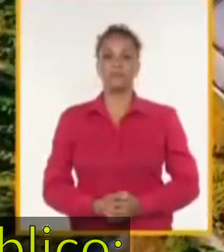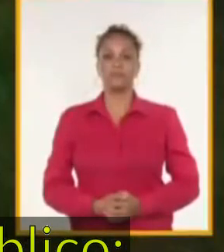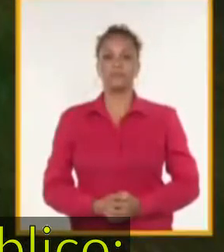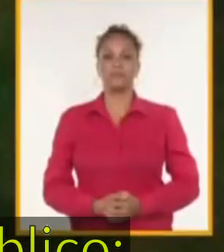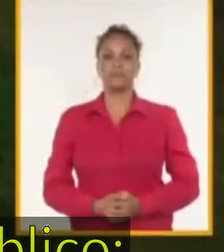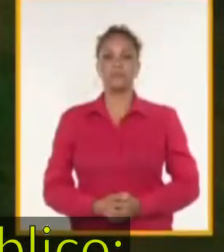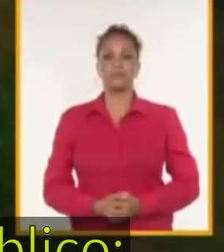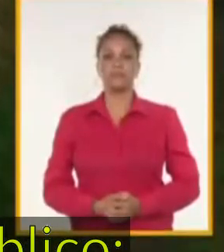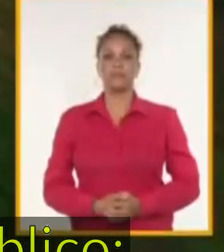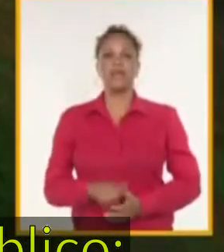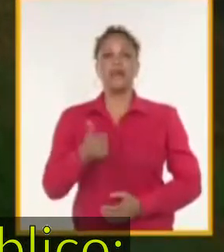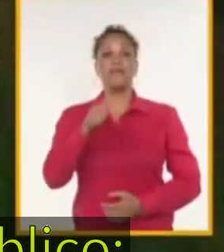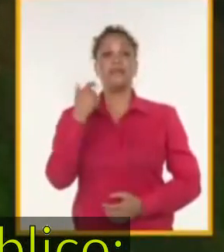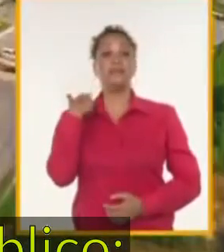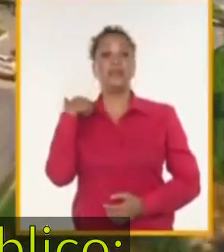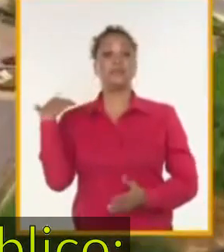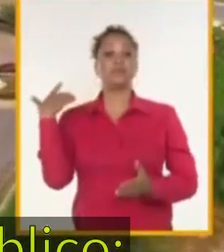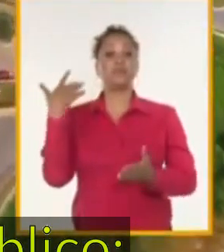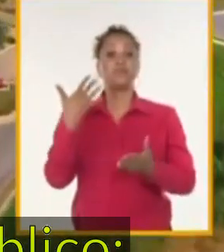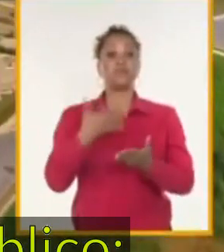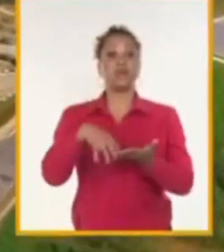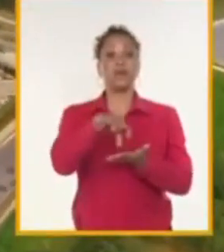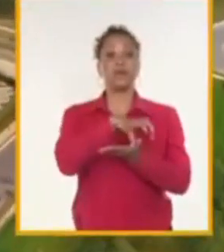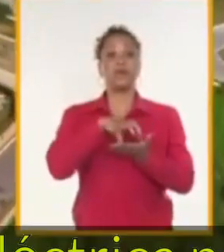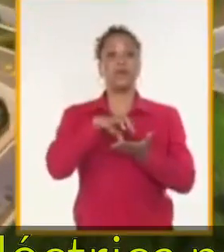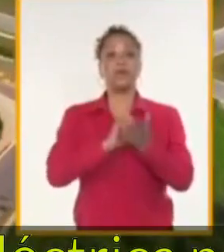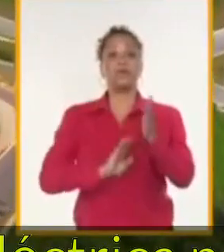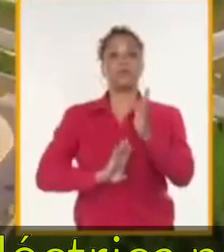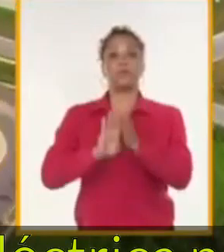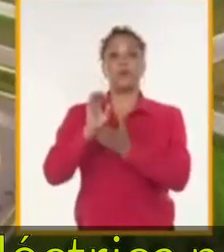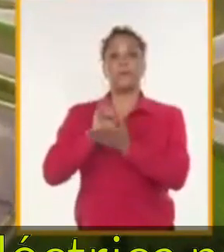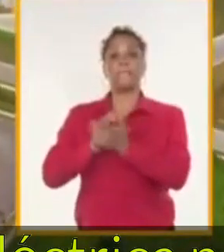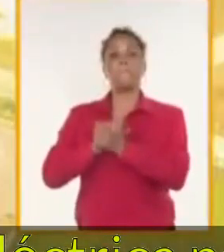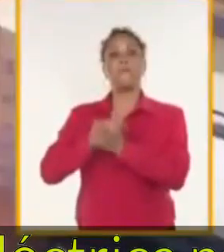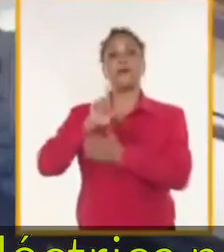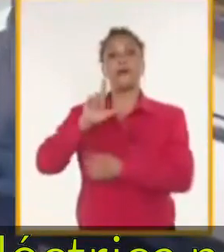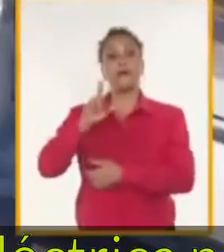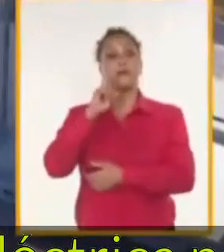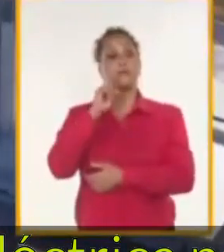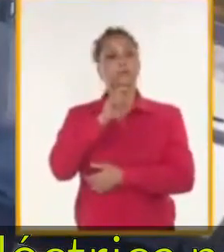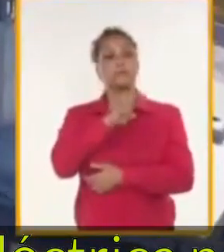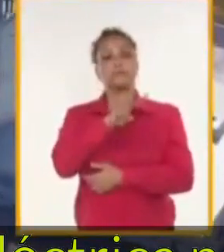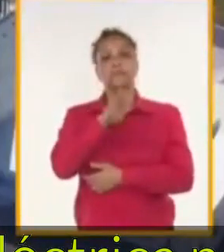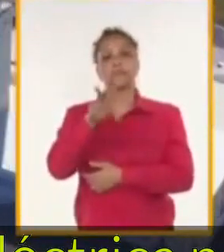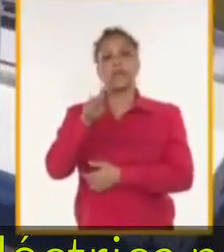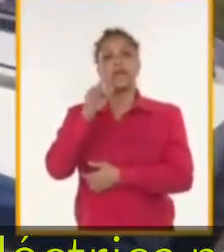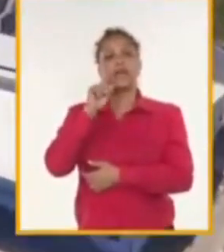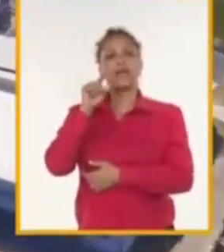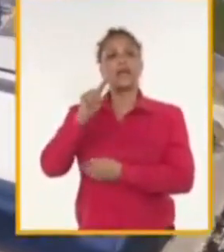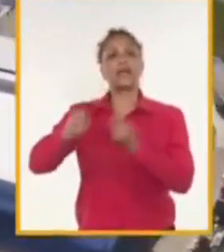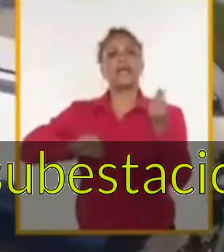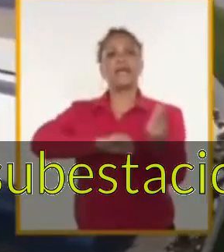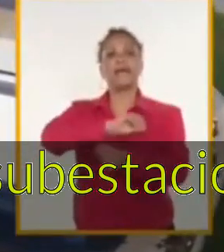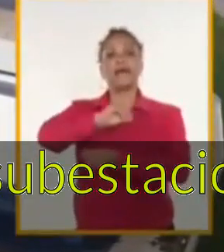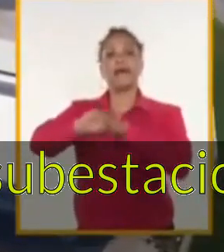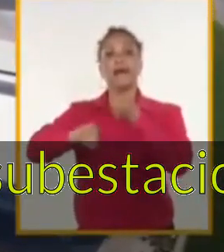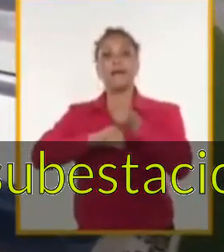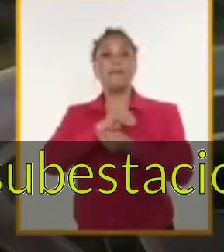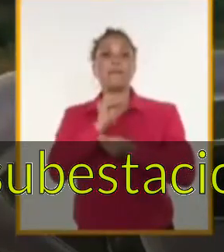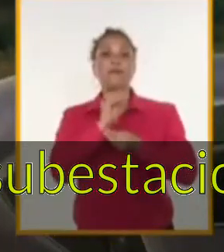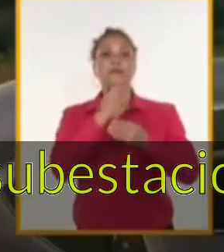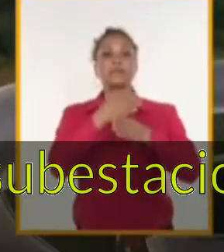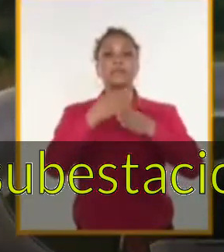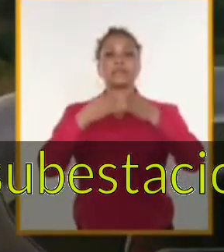Transcurridos 10 años en la zona especial de desarrollo, Mariel, resaltan las transformaciones en urbanización e